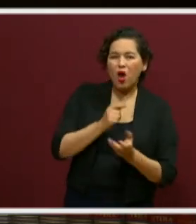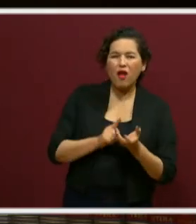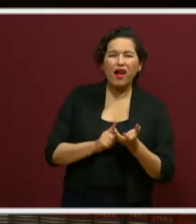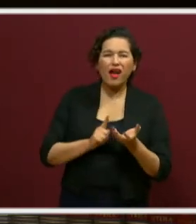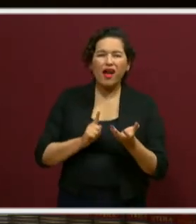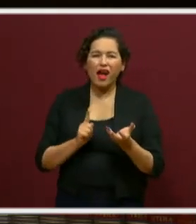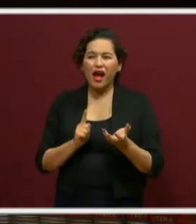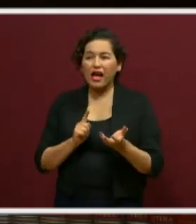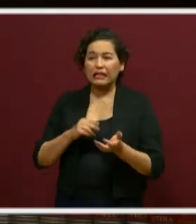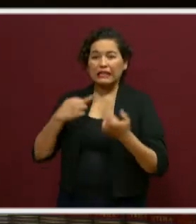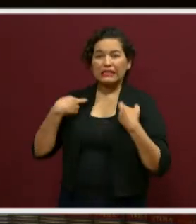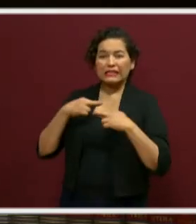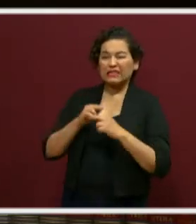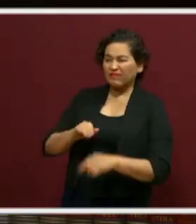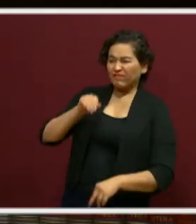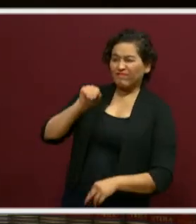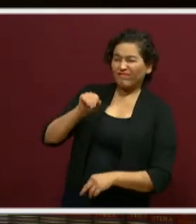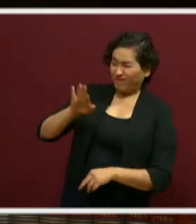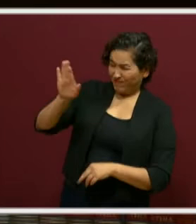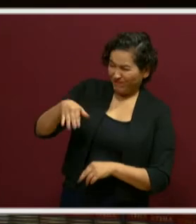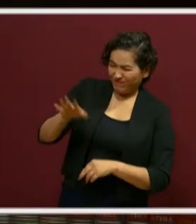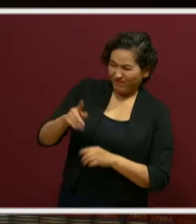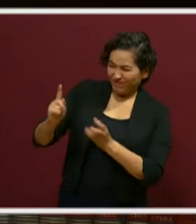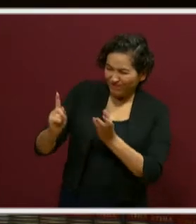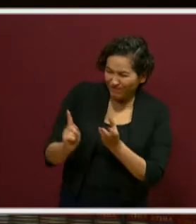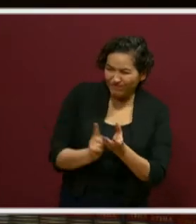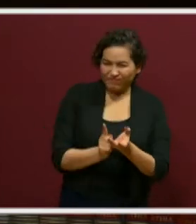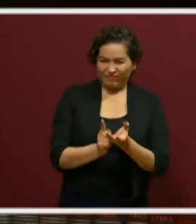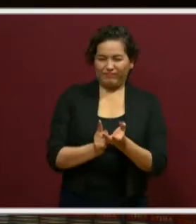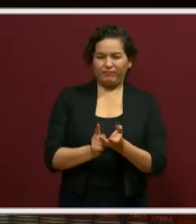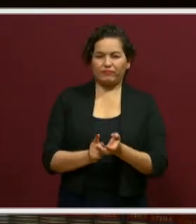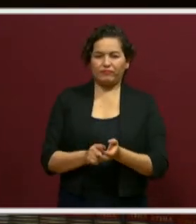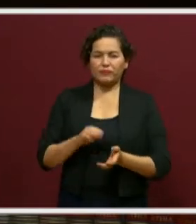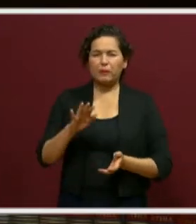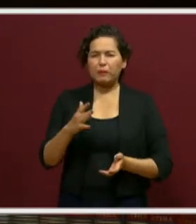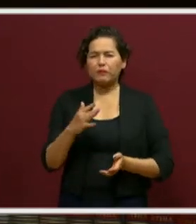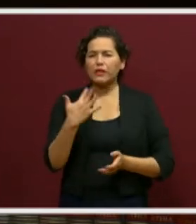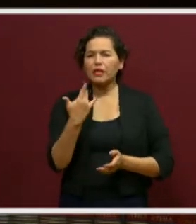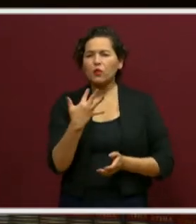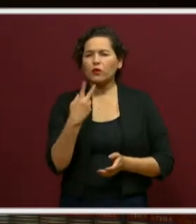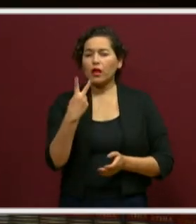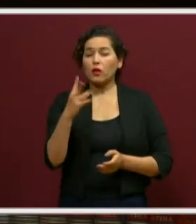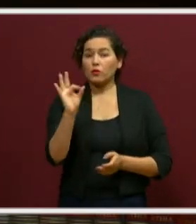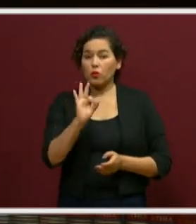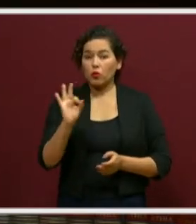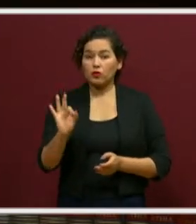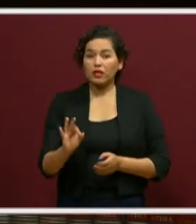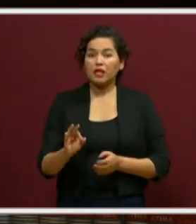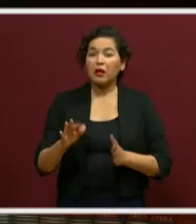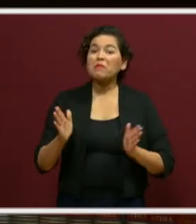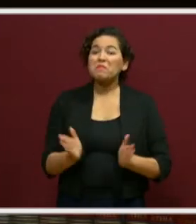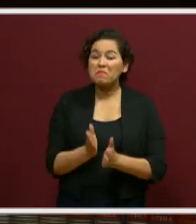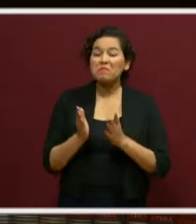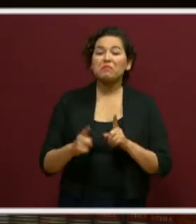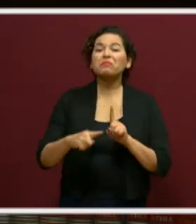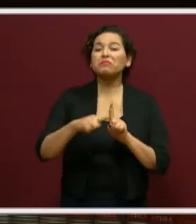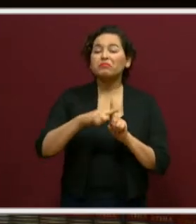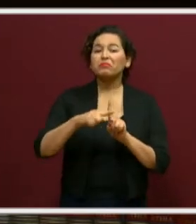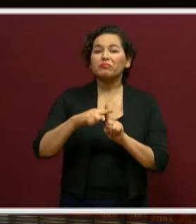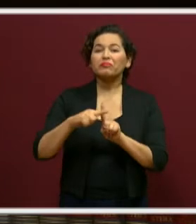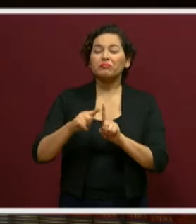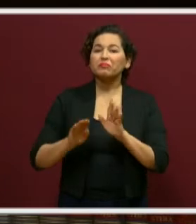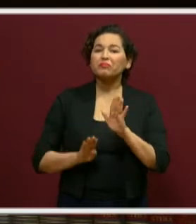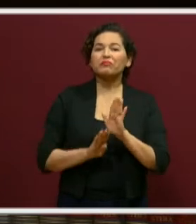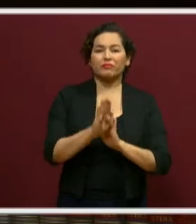consideran que el 52% impactaron de forma positiva y el